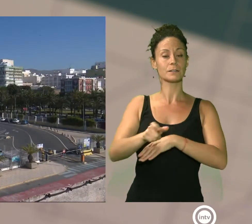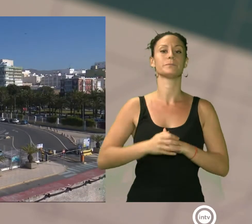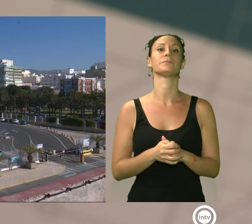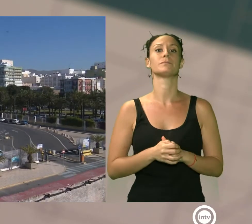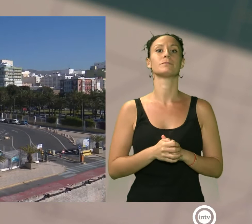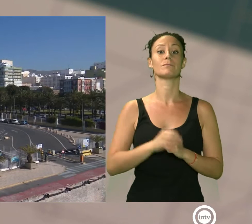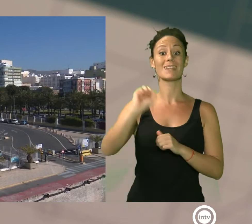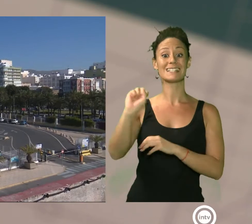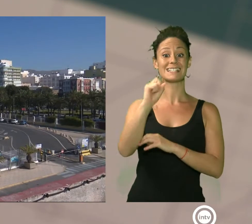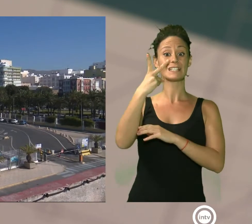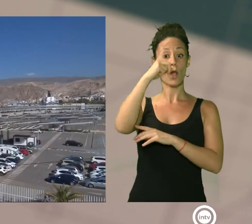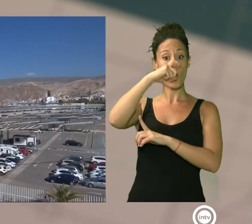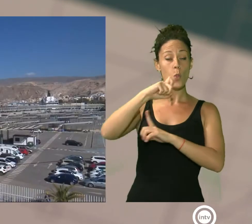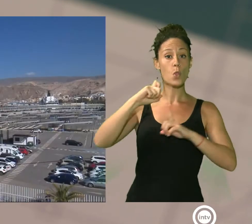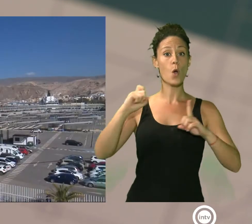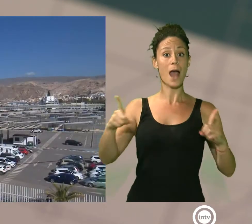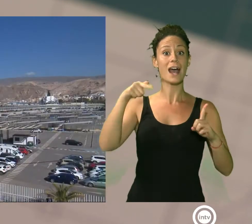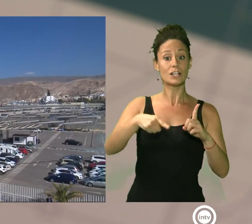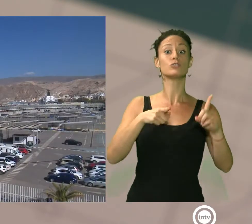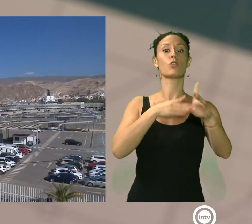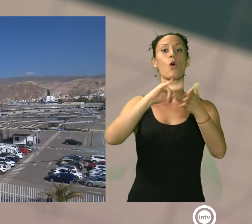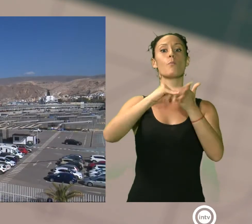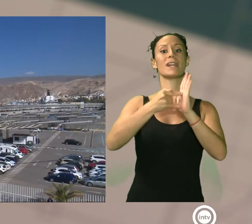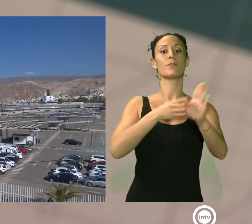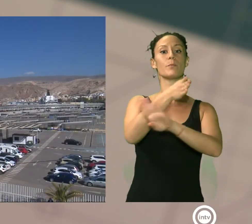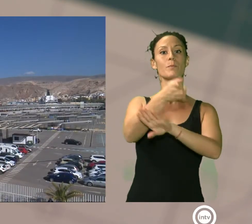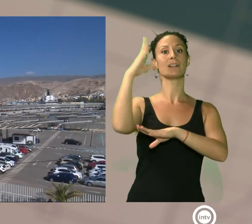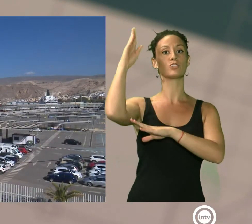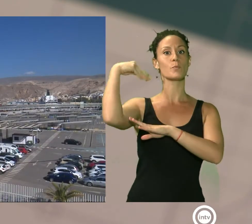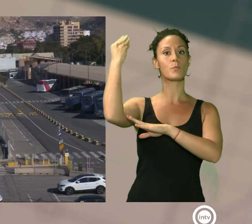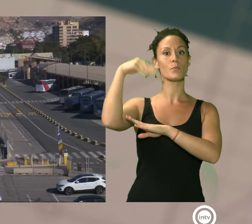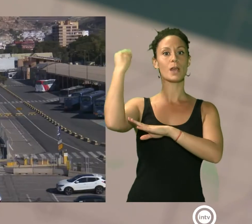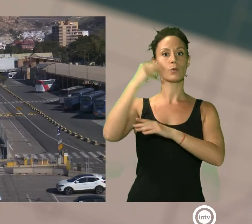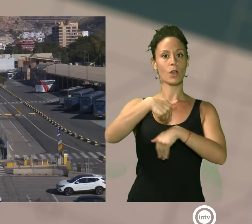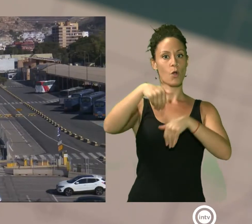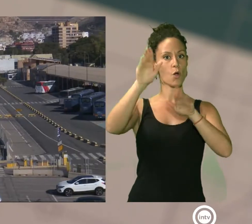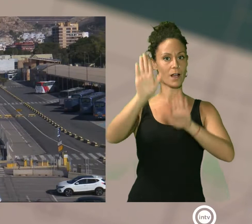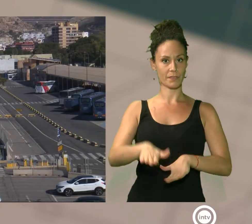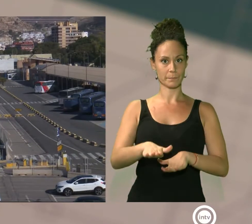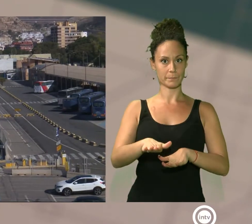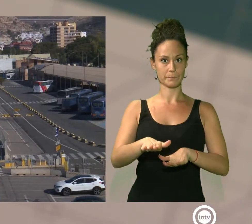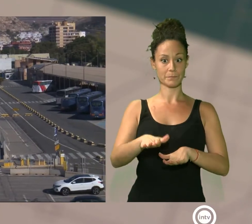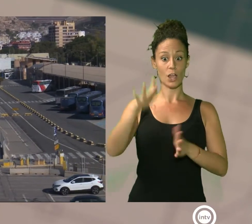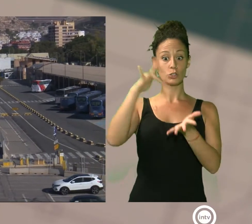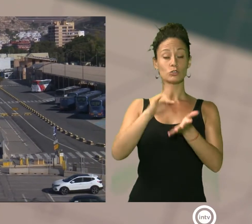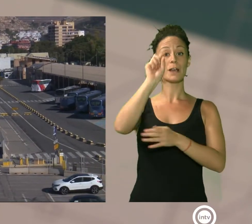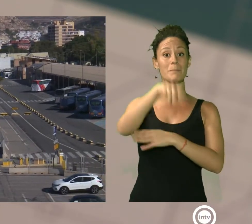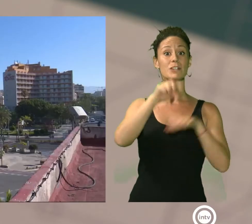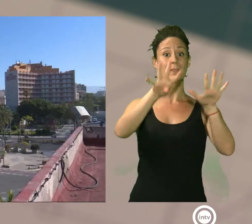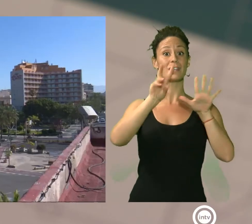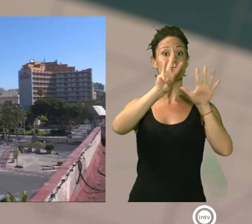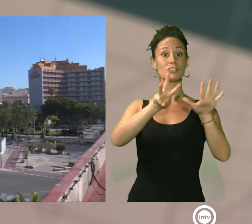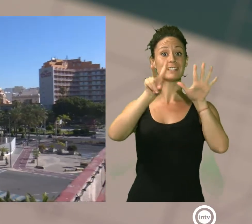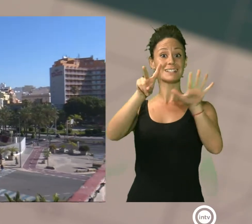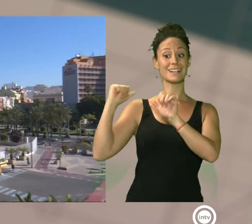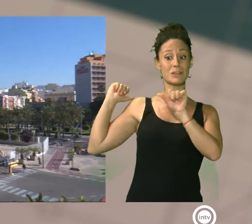consecutivo se cancela la operación Paso del Estrecho, una acción que desde 1987 regula el tránsito de pasajeros